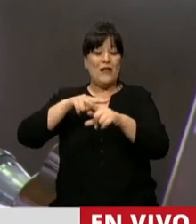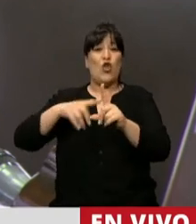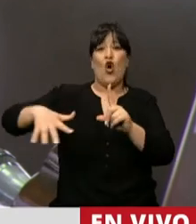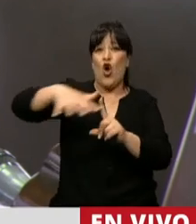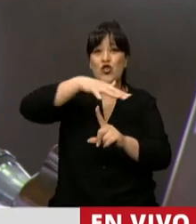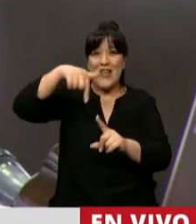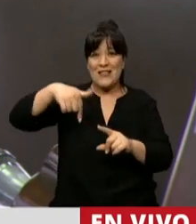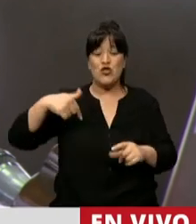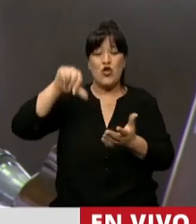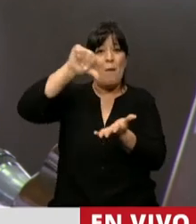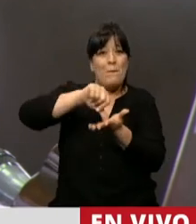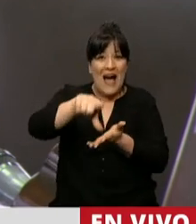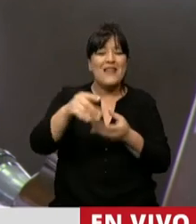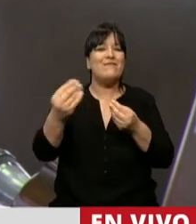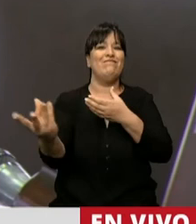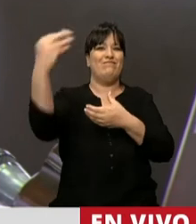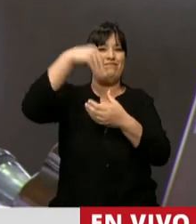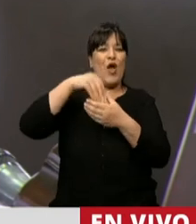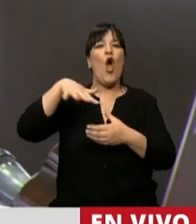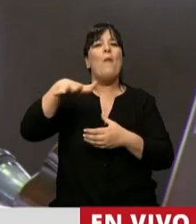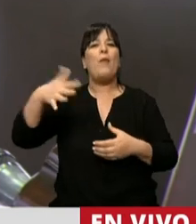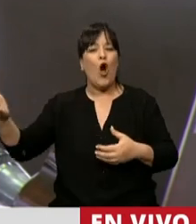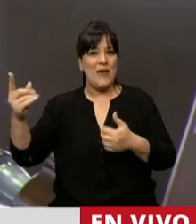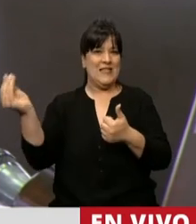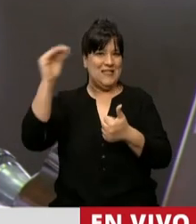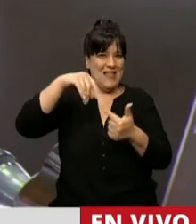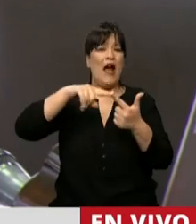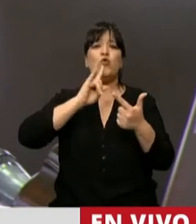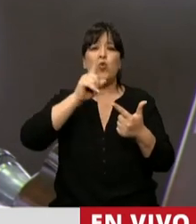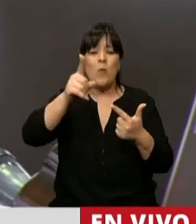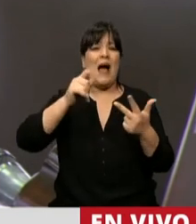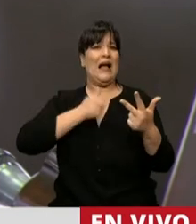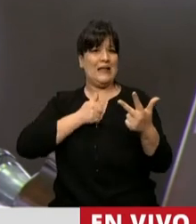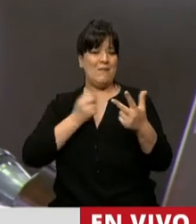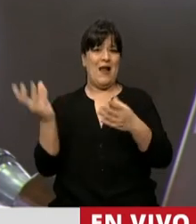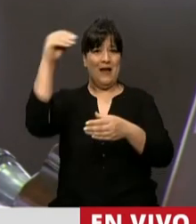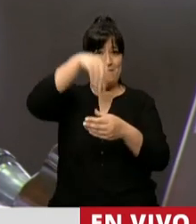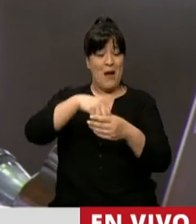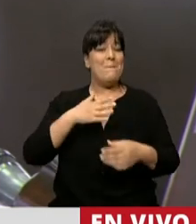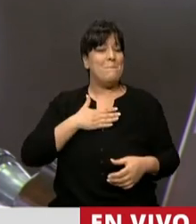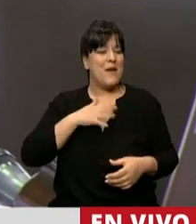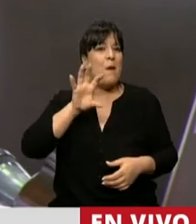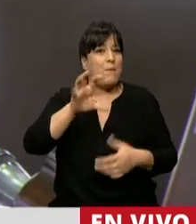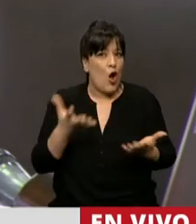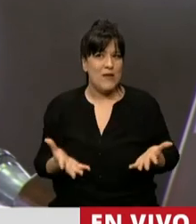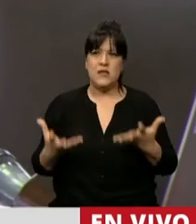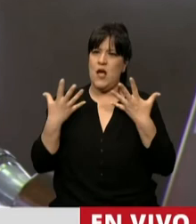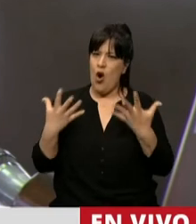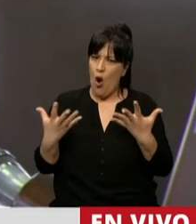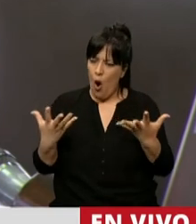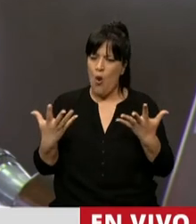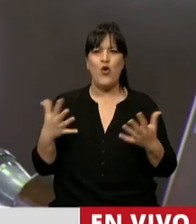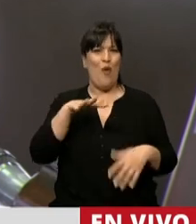más, que es incorporar a la provincia de Buenos Aires, a la provincia de Tucumán y a la provincia de Catamarca. Mi provincia, obviamente,